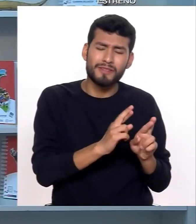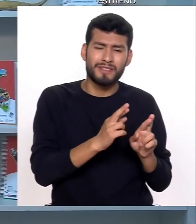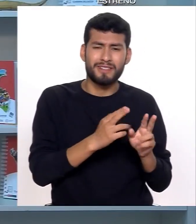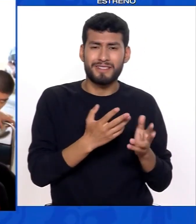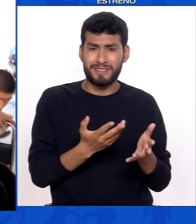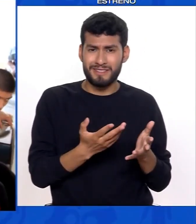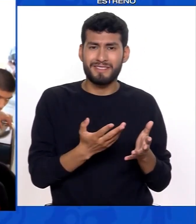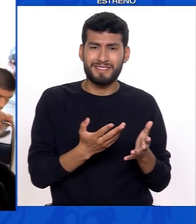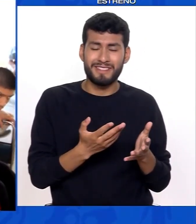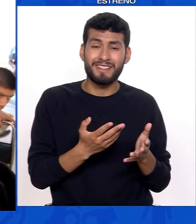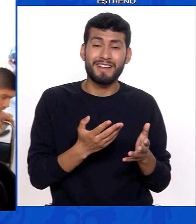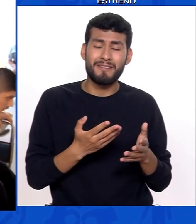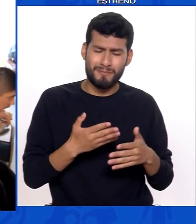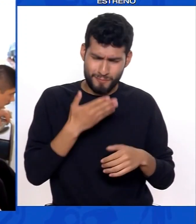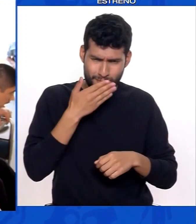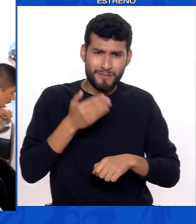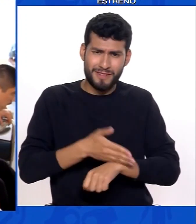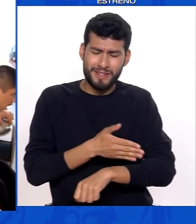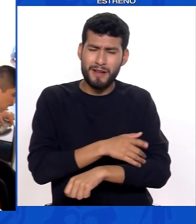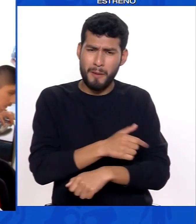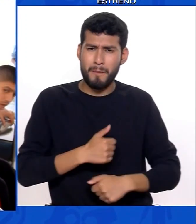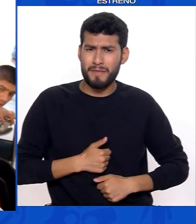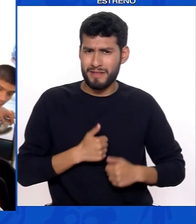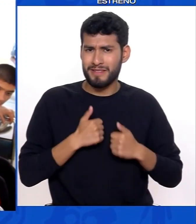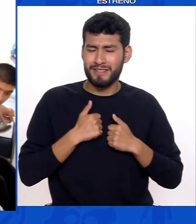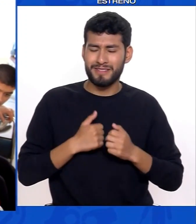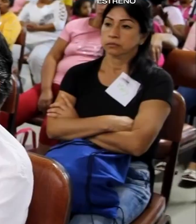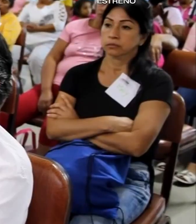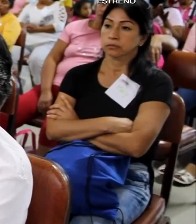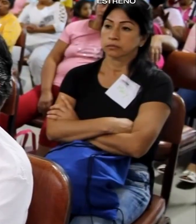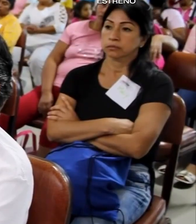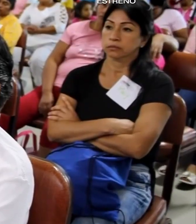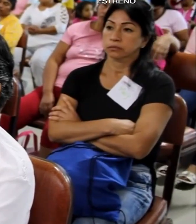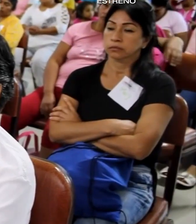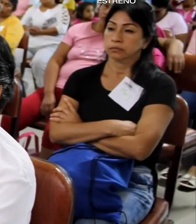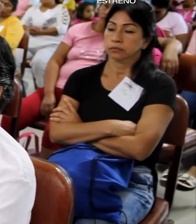respeto y que van a mejorar su calidad de vida.